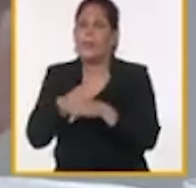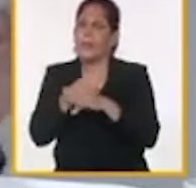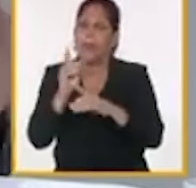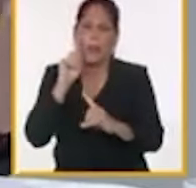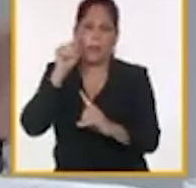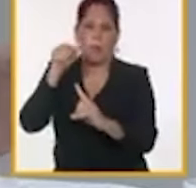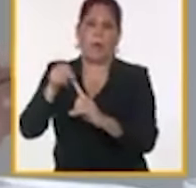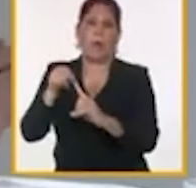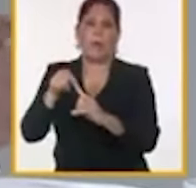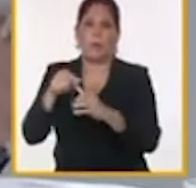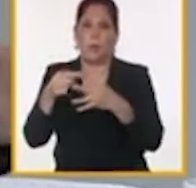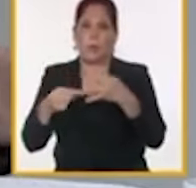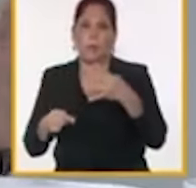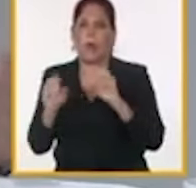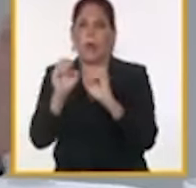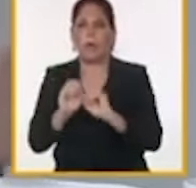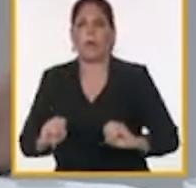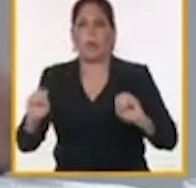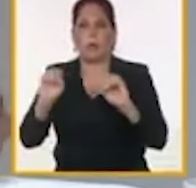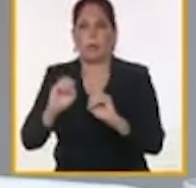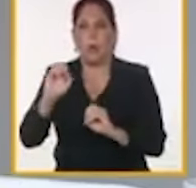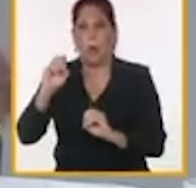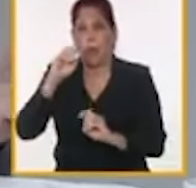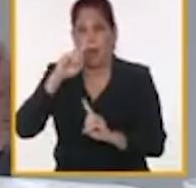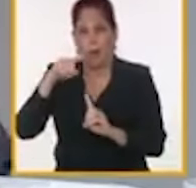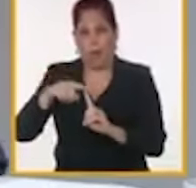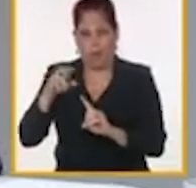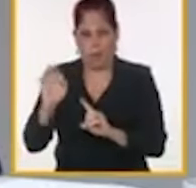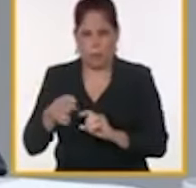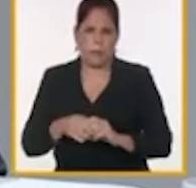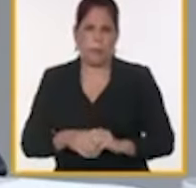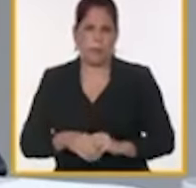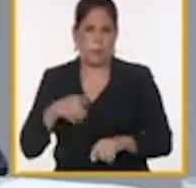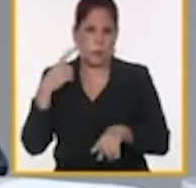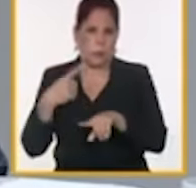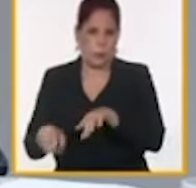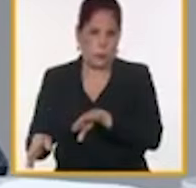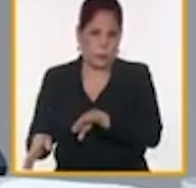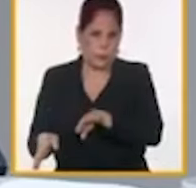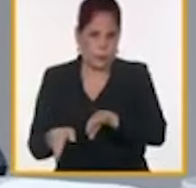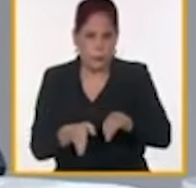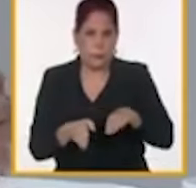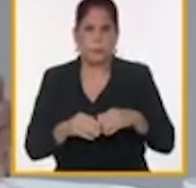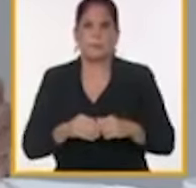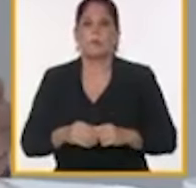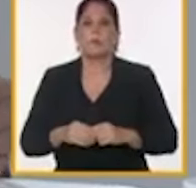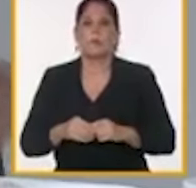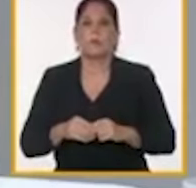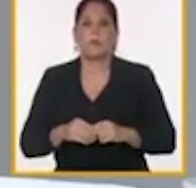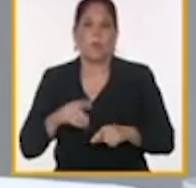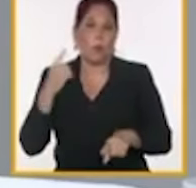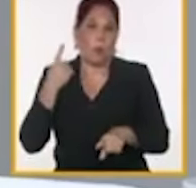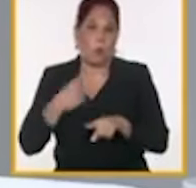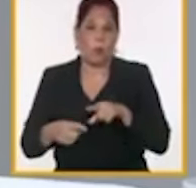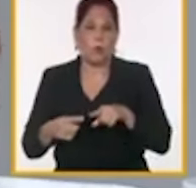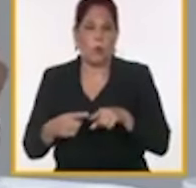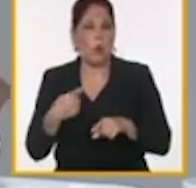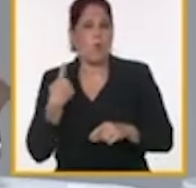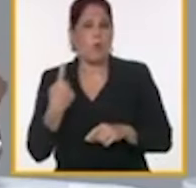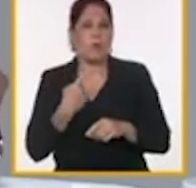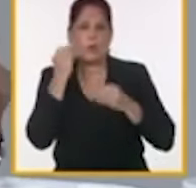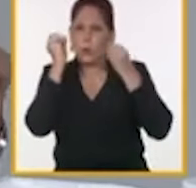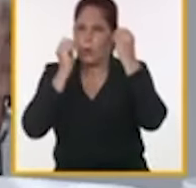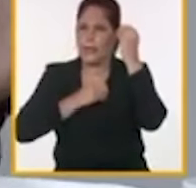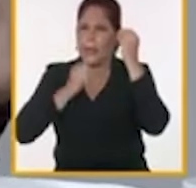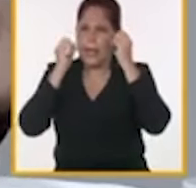reorganización de tributos. Después vamos a conversar un poquito sobre eso. Y por último, también persigue esta